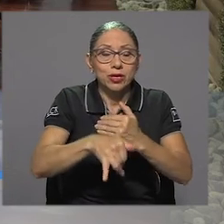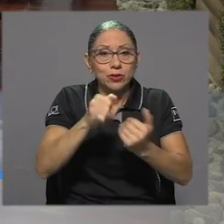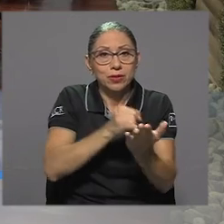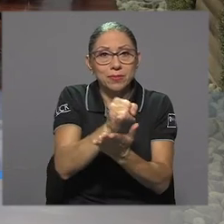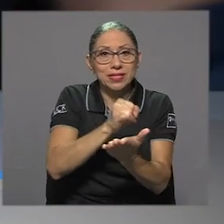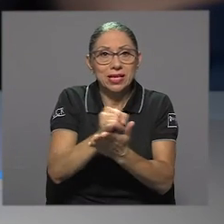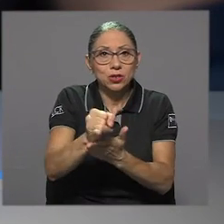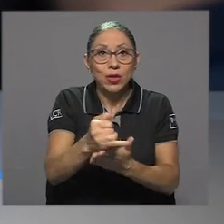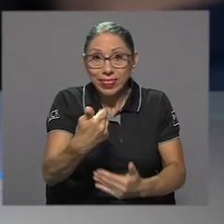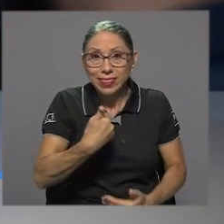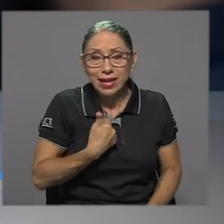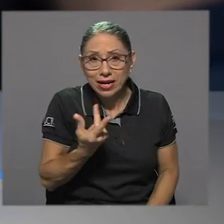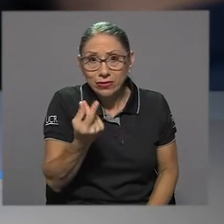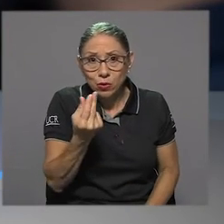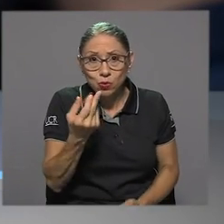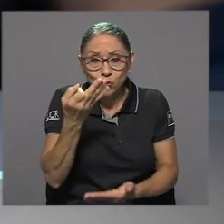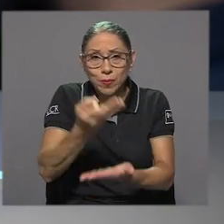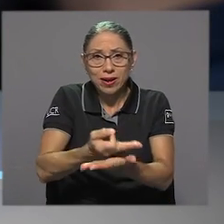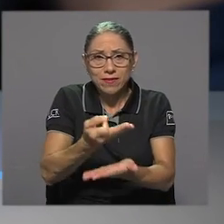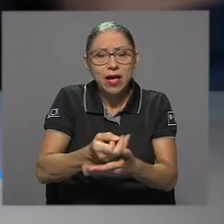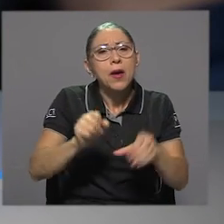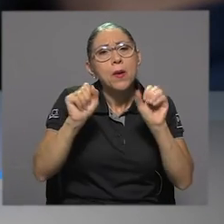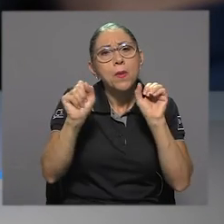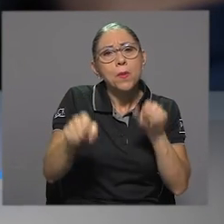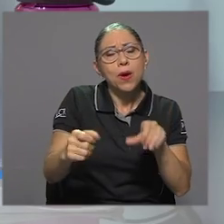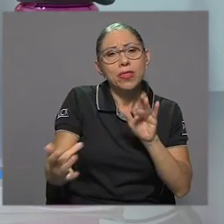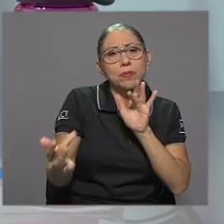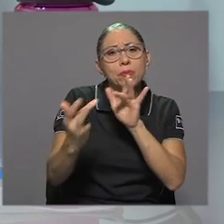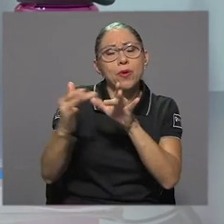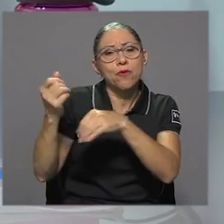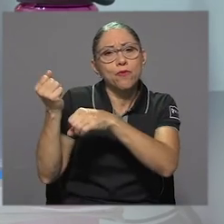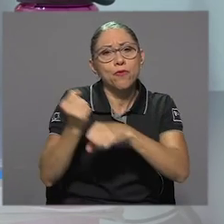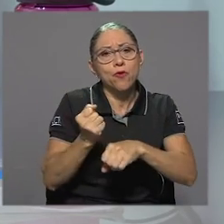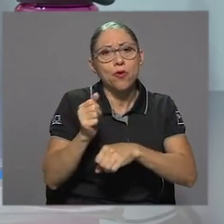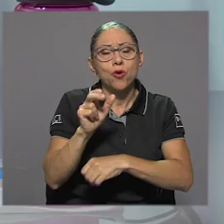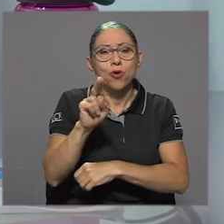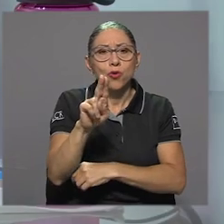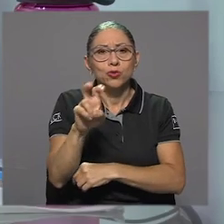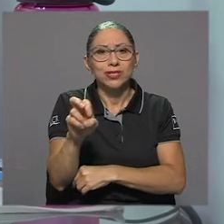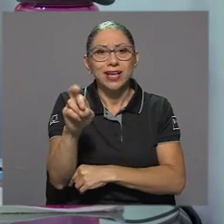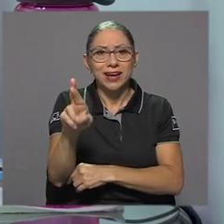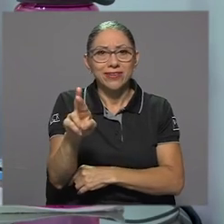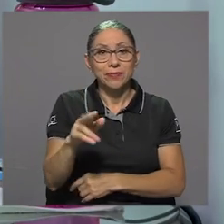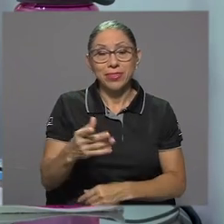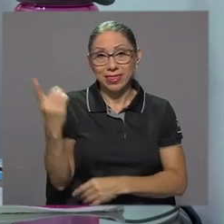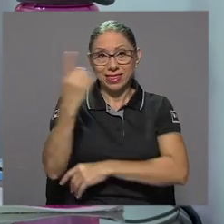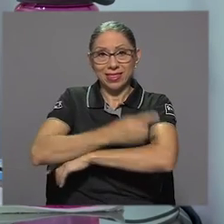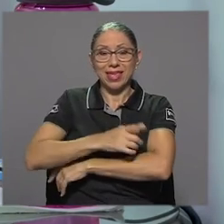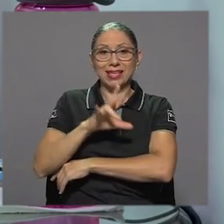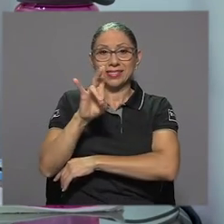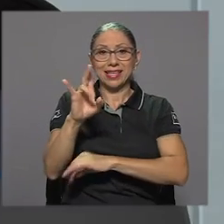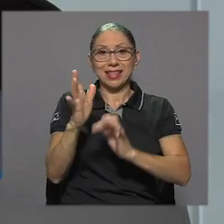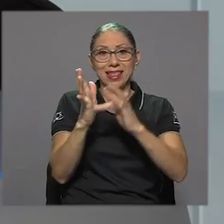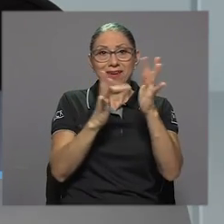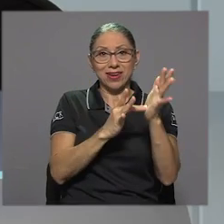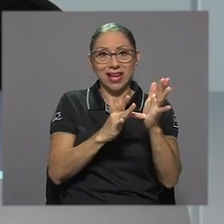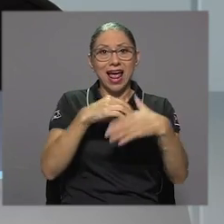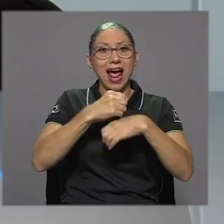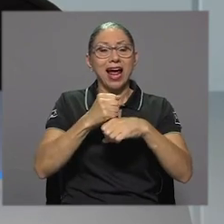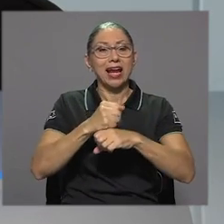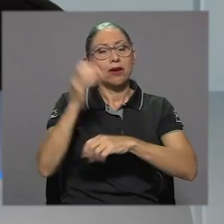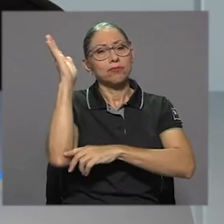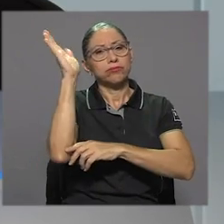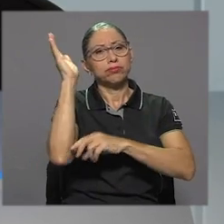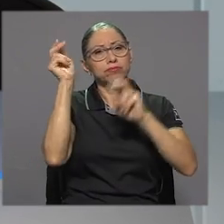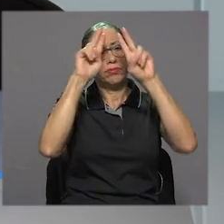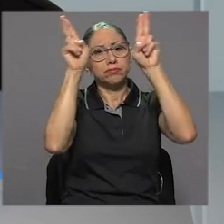de investigación y contar con recurso para financiarlo, puede recurrir a la Fundación UCR. El 7 de abril